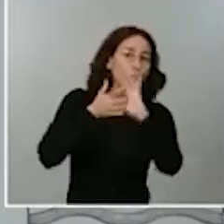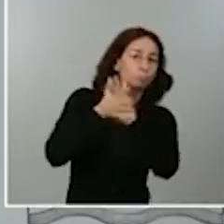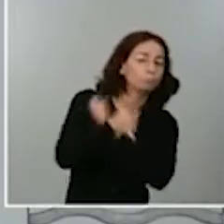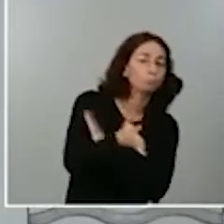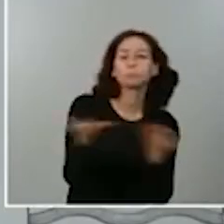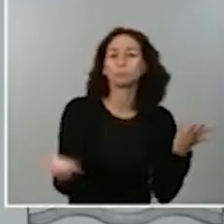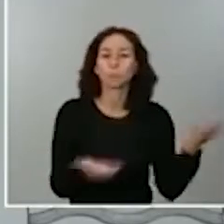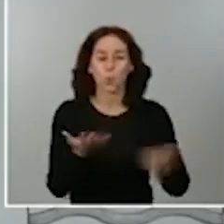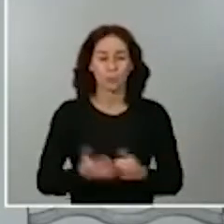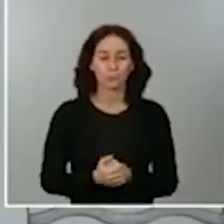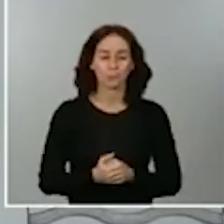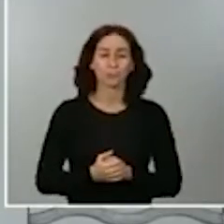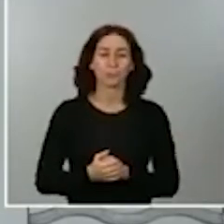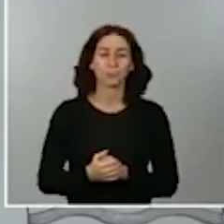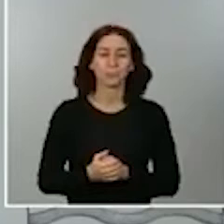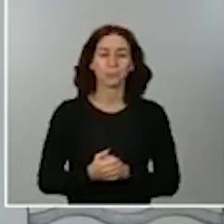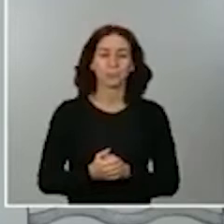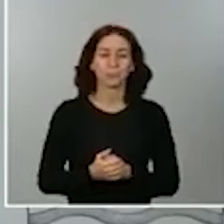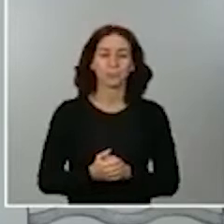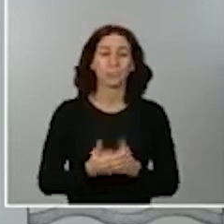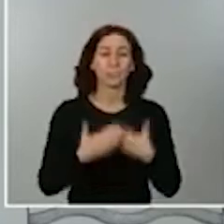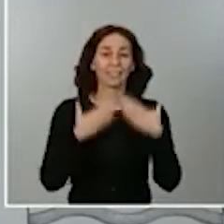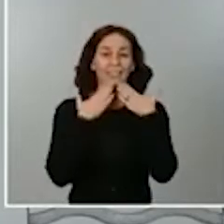Muchas gracias, Juanma.